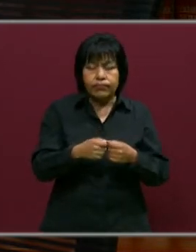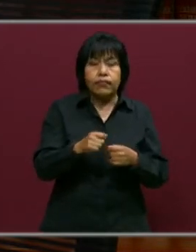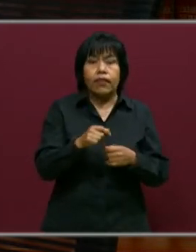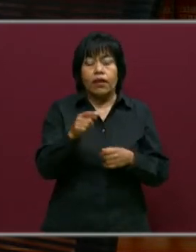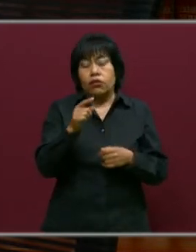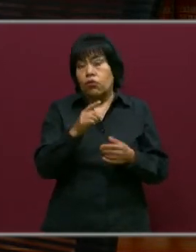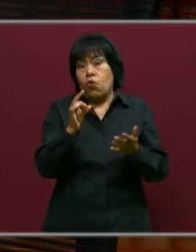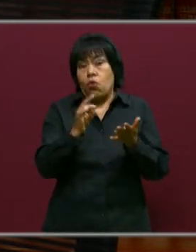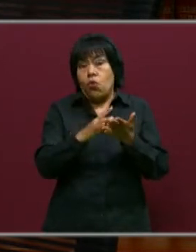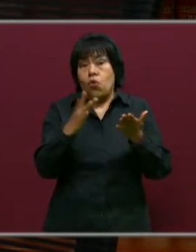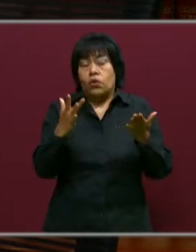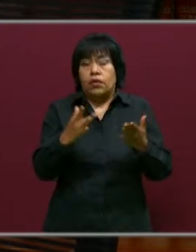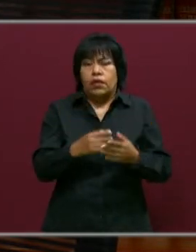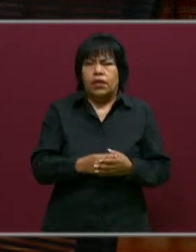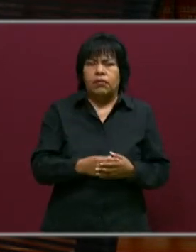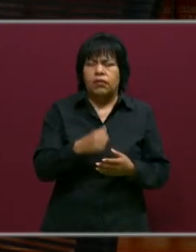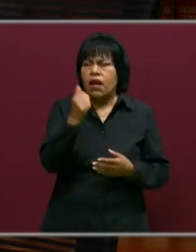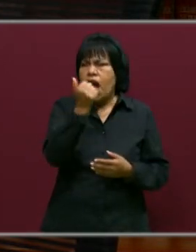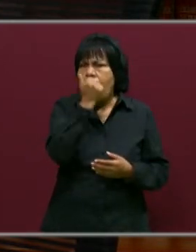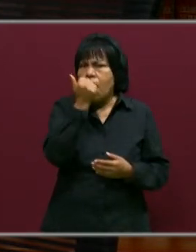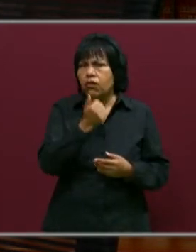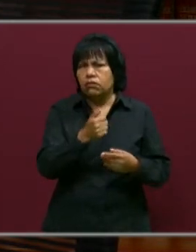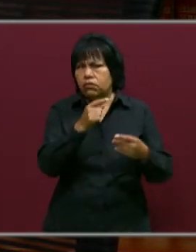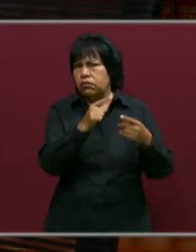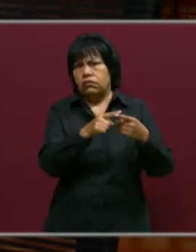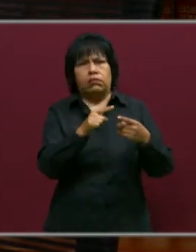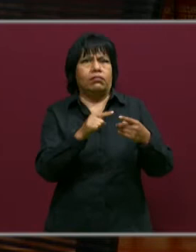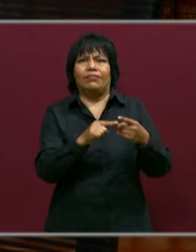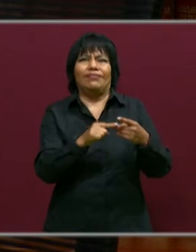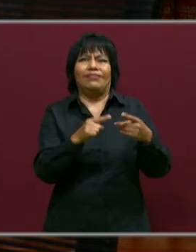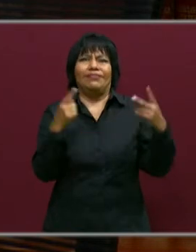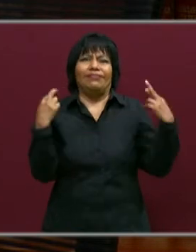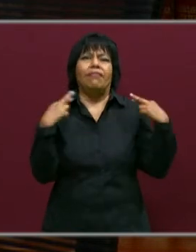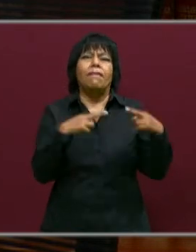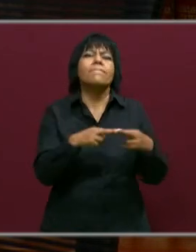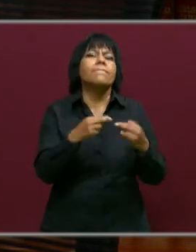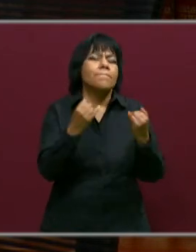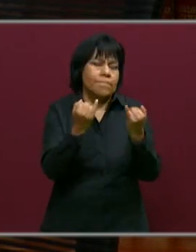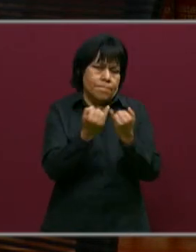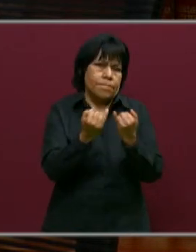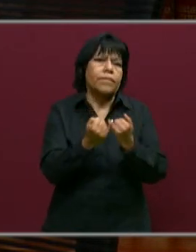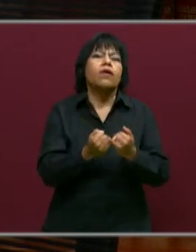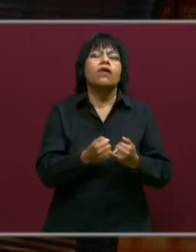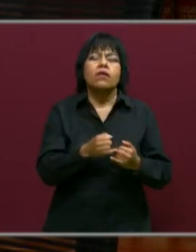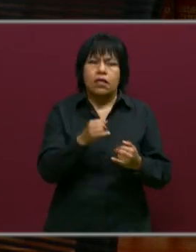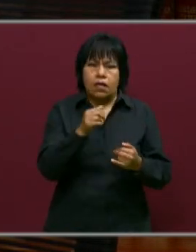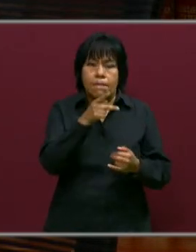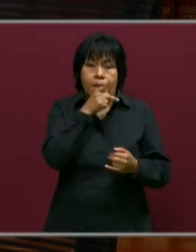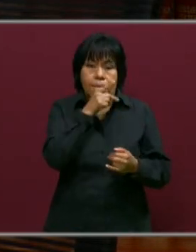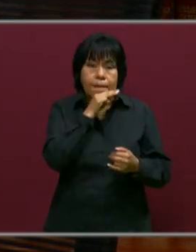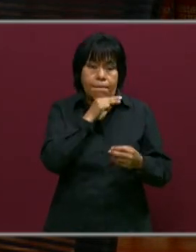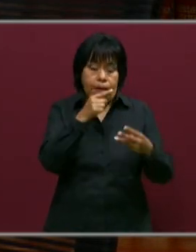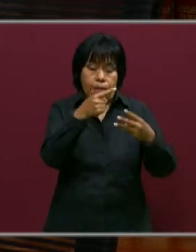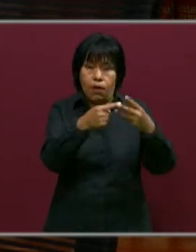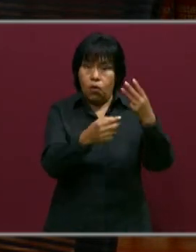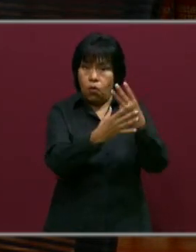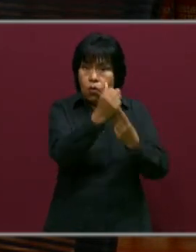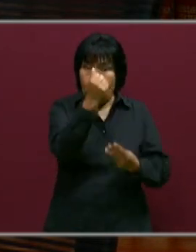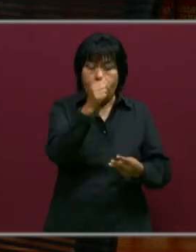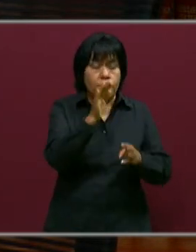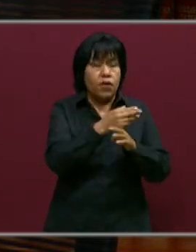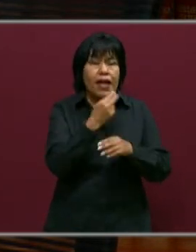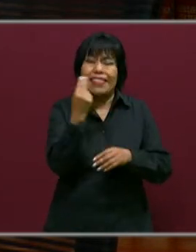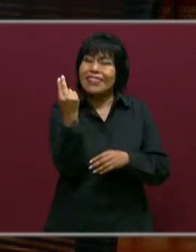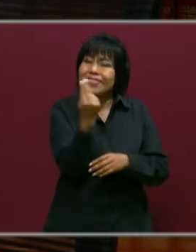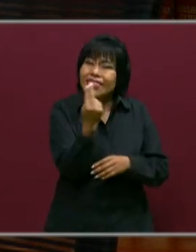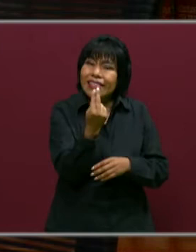solamente en los alumnos, sino también en las docentes y también con padres de familia, porque es